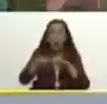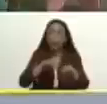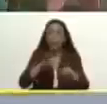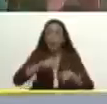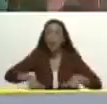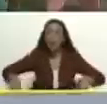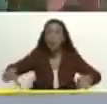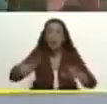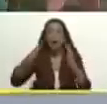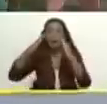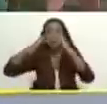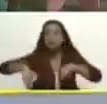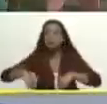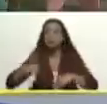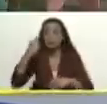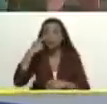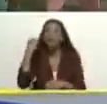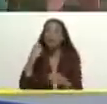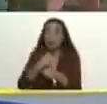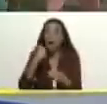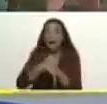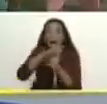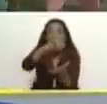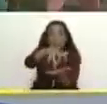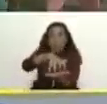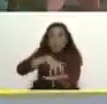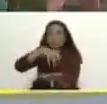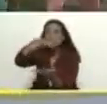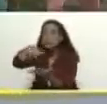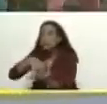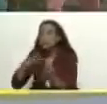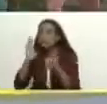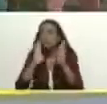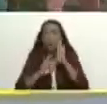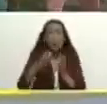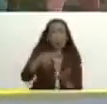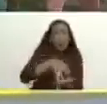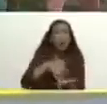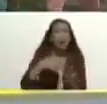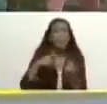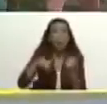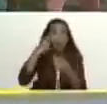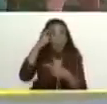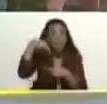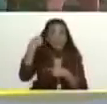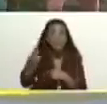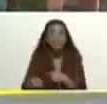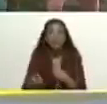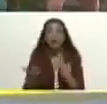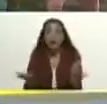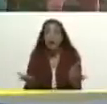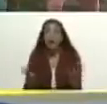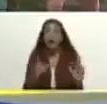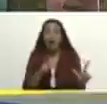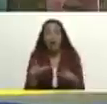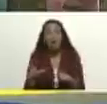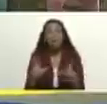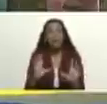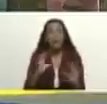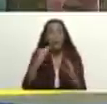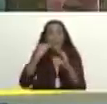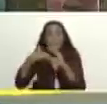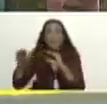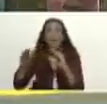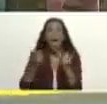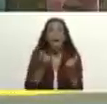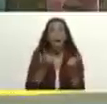Ezequiel Zamora veo que están trabajando ¿no? para mañana le voy a enviar